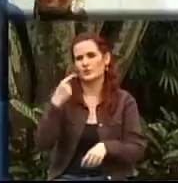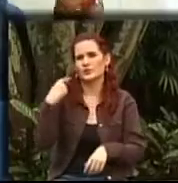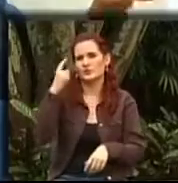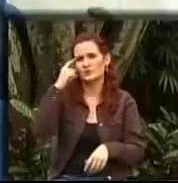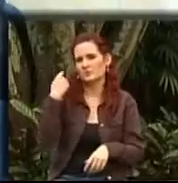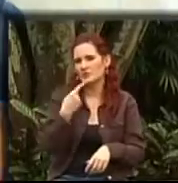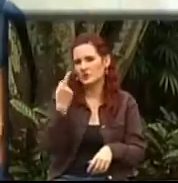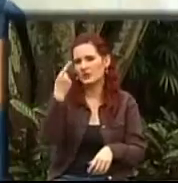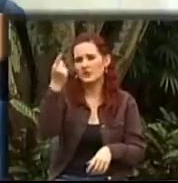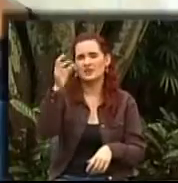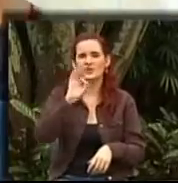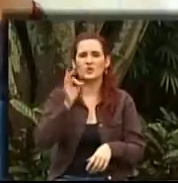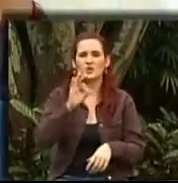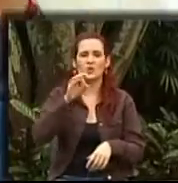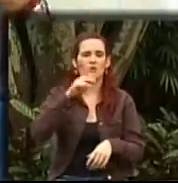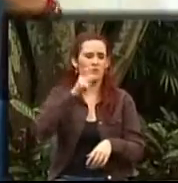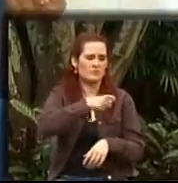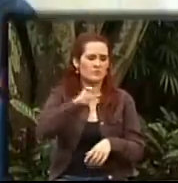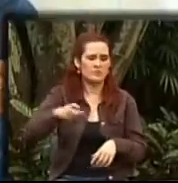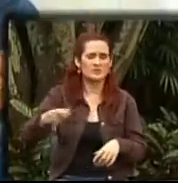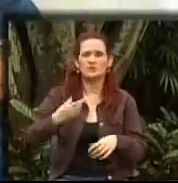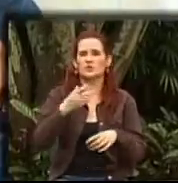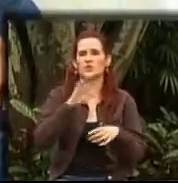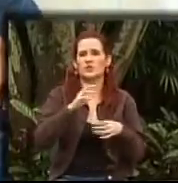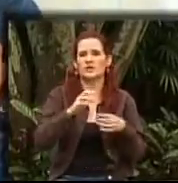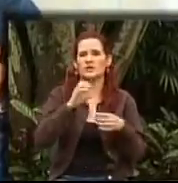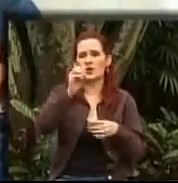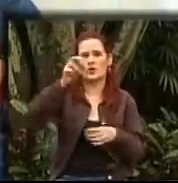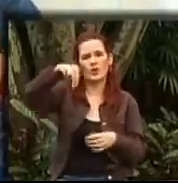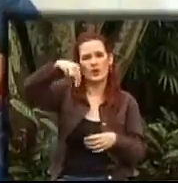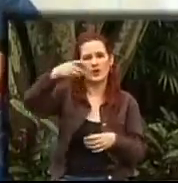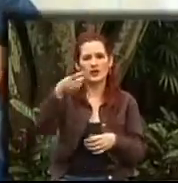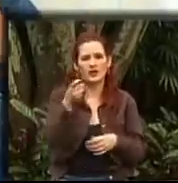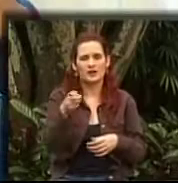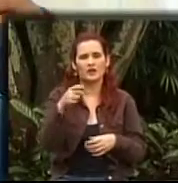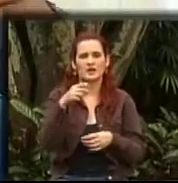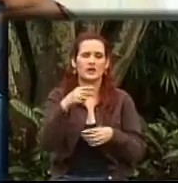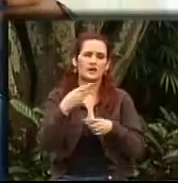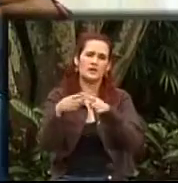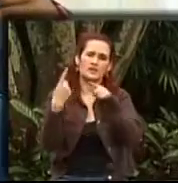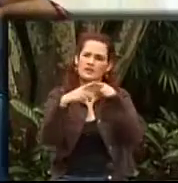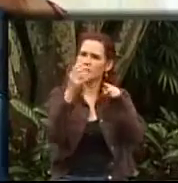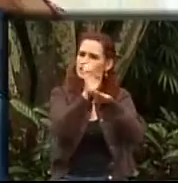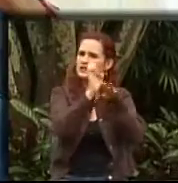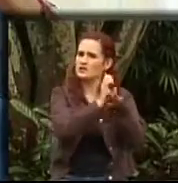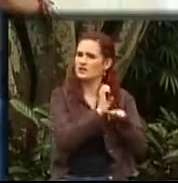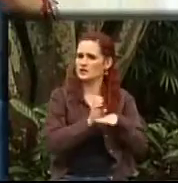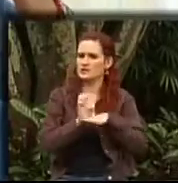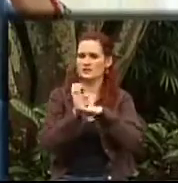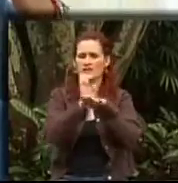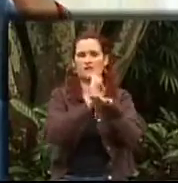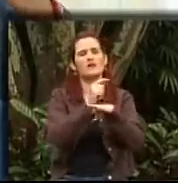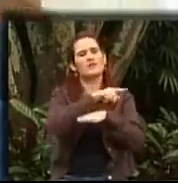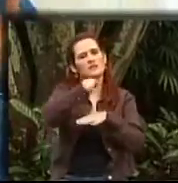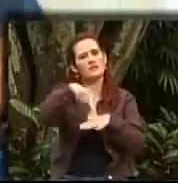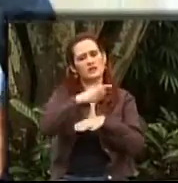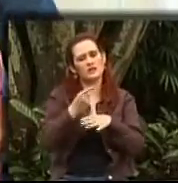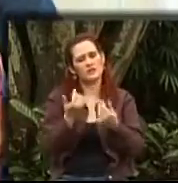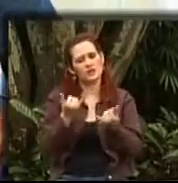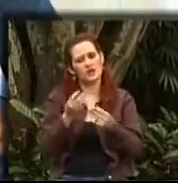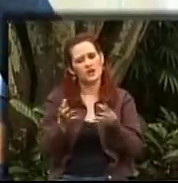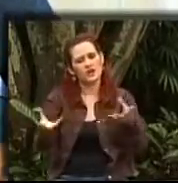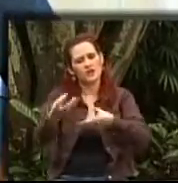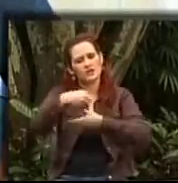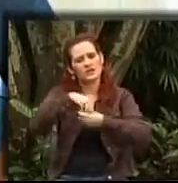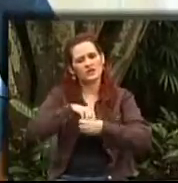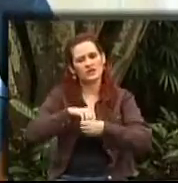en agendas en la sociedad civil, desde las mismas ONGs que hay en el municipio y se ha estado haciendo, pues, como la integración de lo que es la